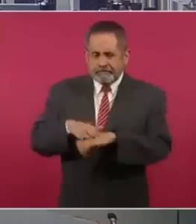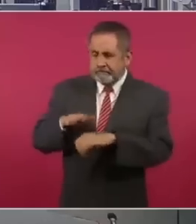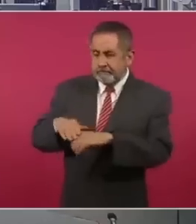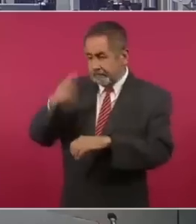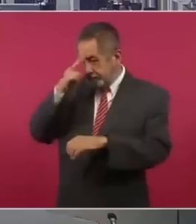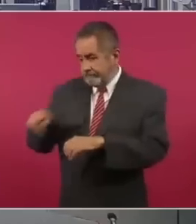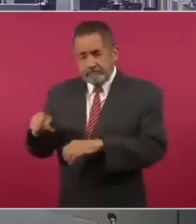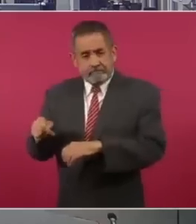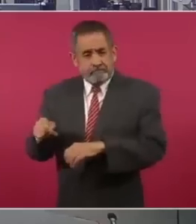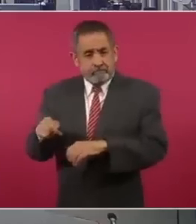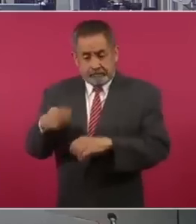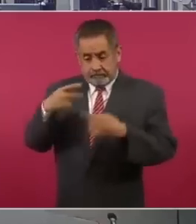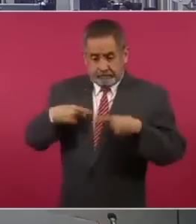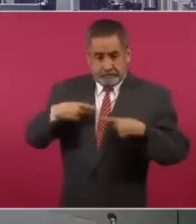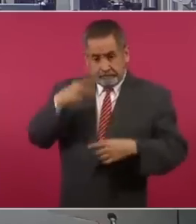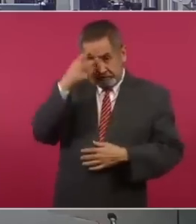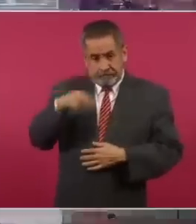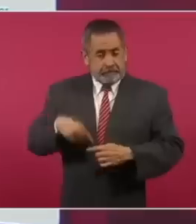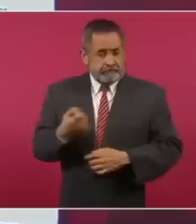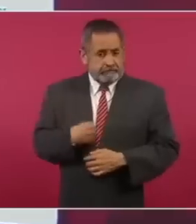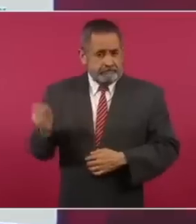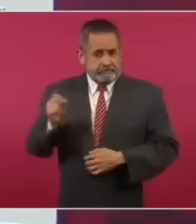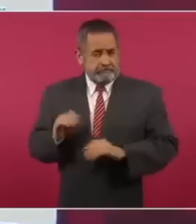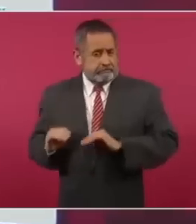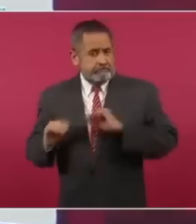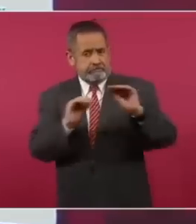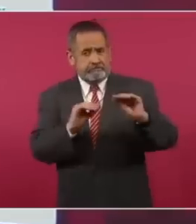mexicanos buenos de Estados Unidos.